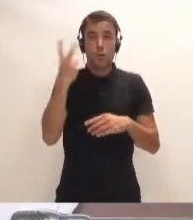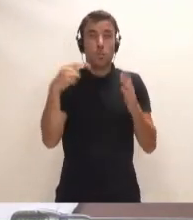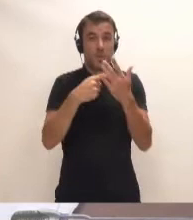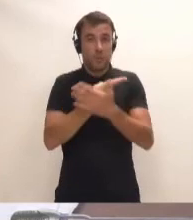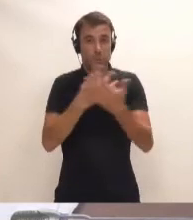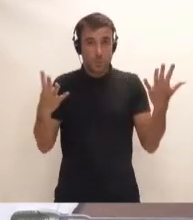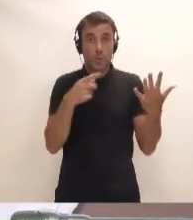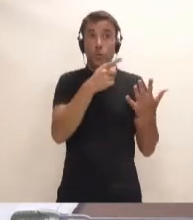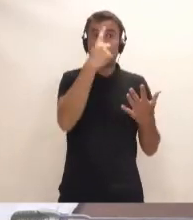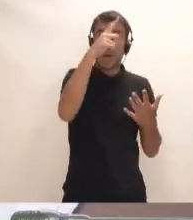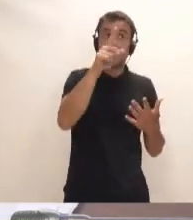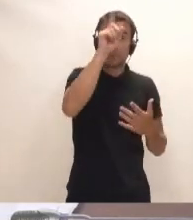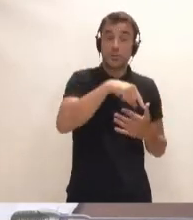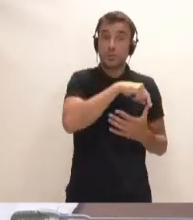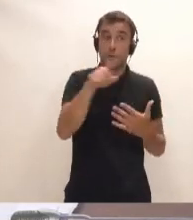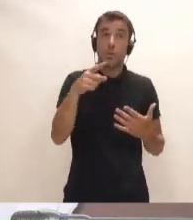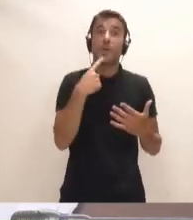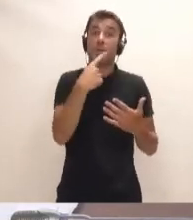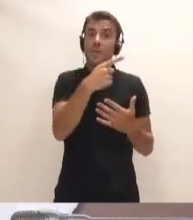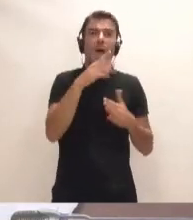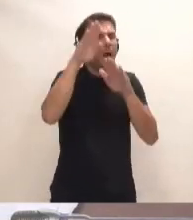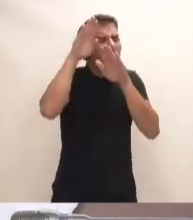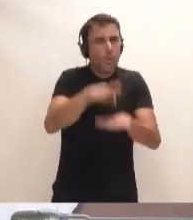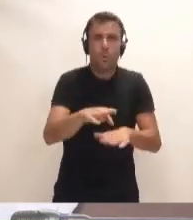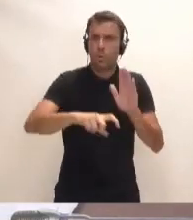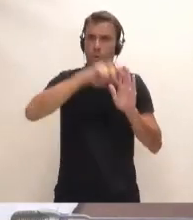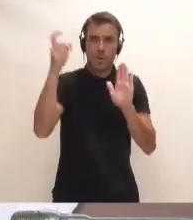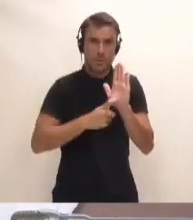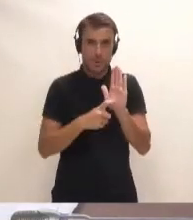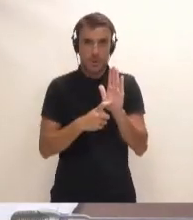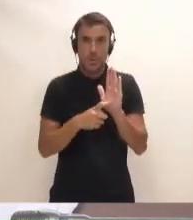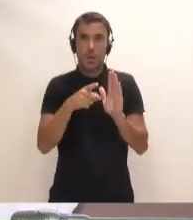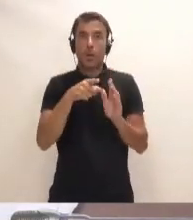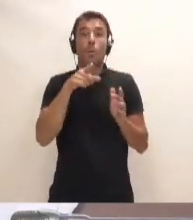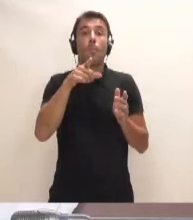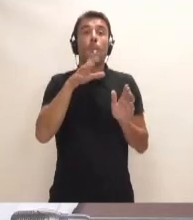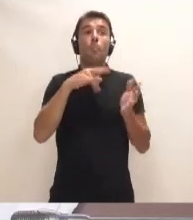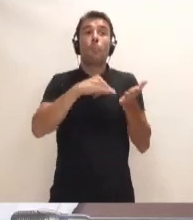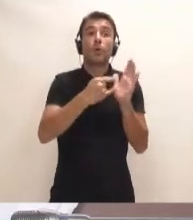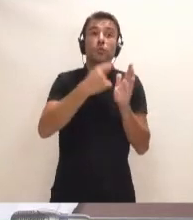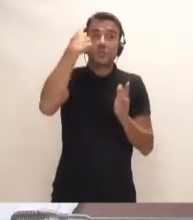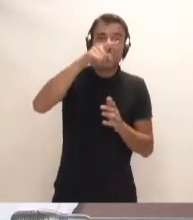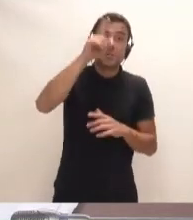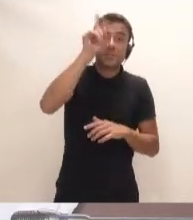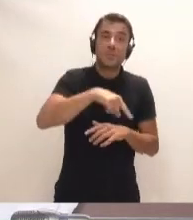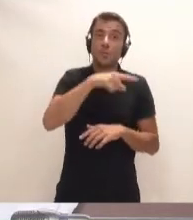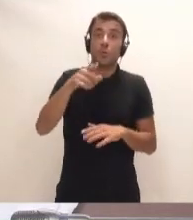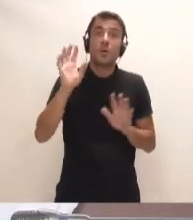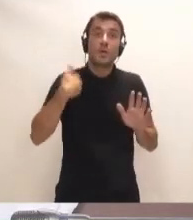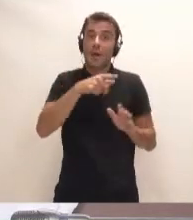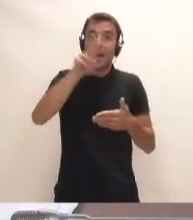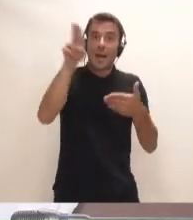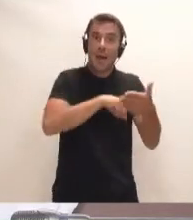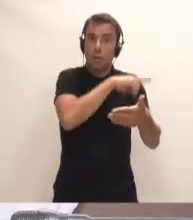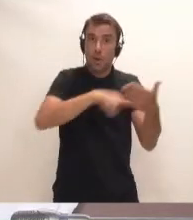costar, pero a lo mejor no le consta, que estaba totalmente a favor de un proyecto que sabía o no sabía que ya estaba caducado,